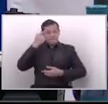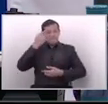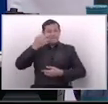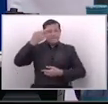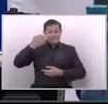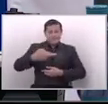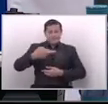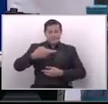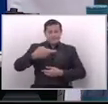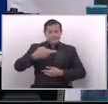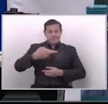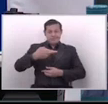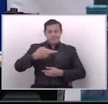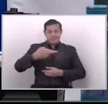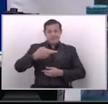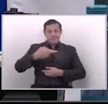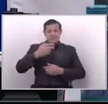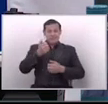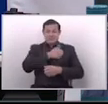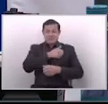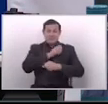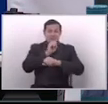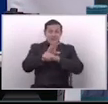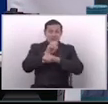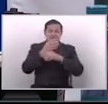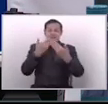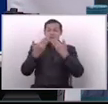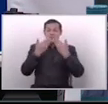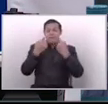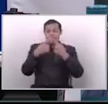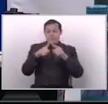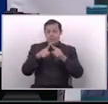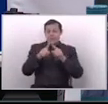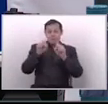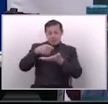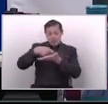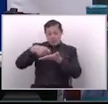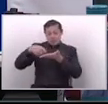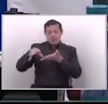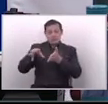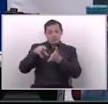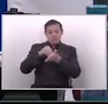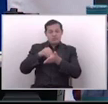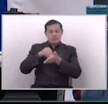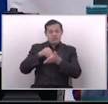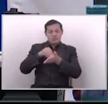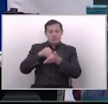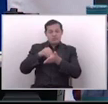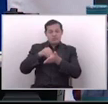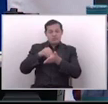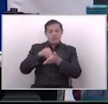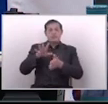realmente, absurdo, tener que estarles, explicando esto, pero, pero pueden tomar nota, entonces,